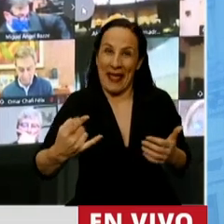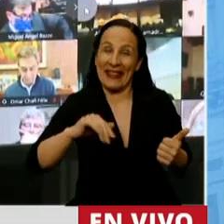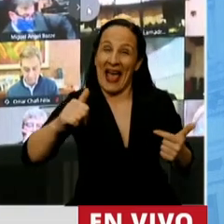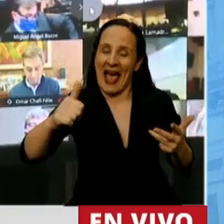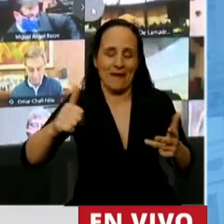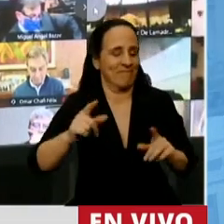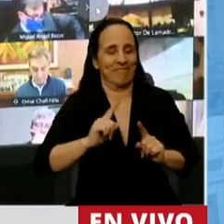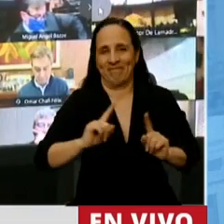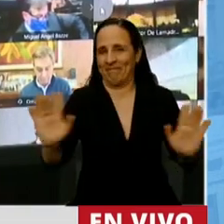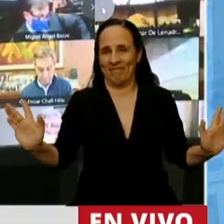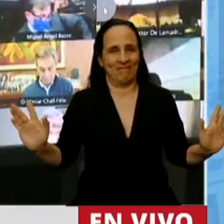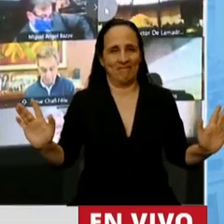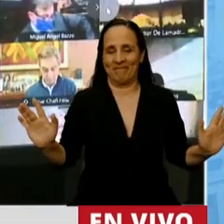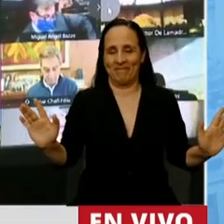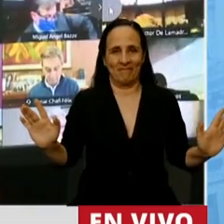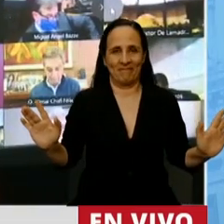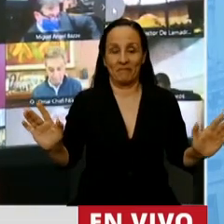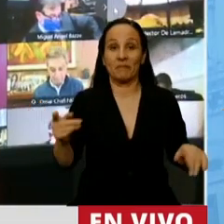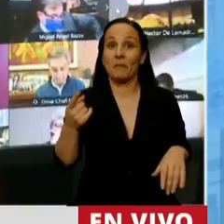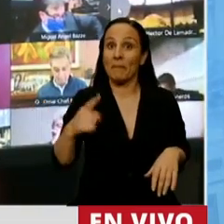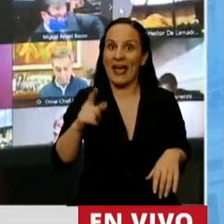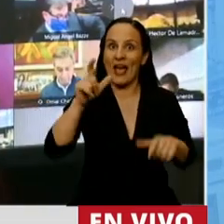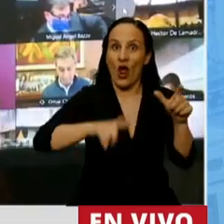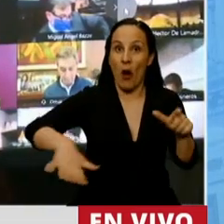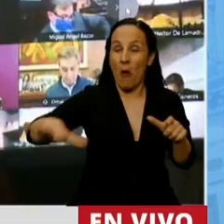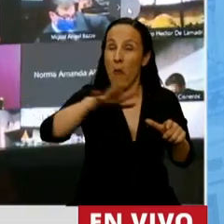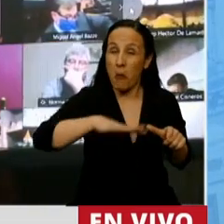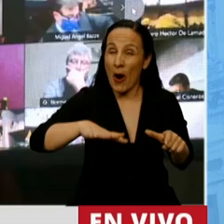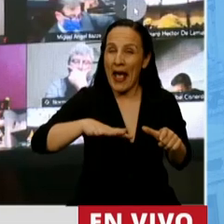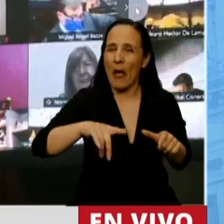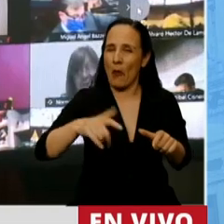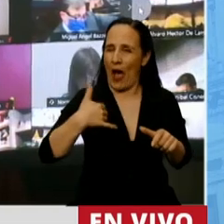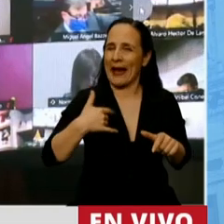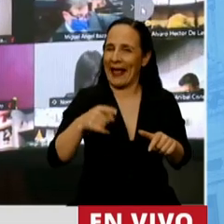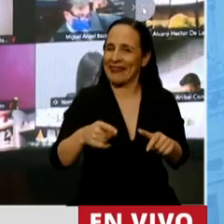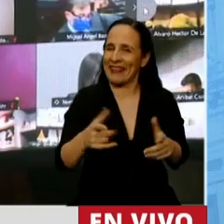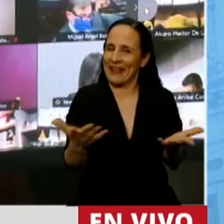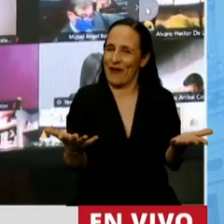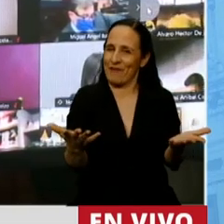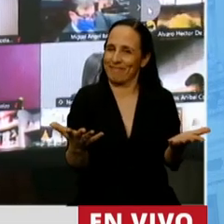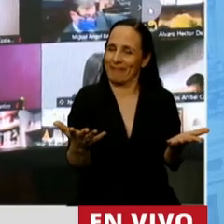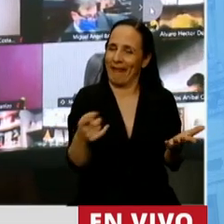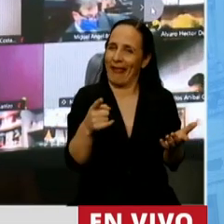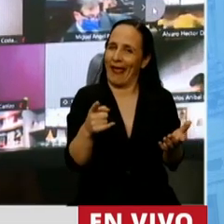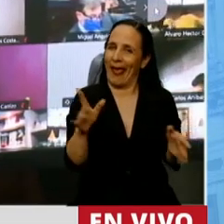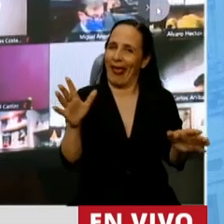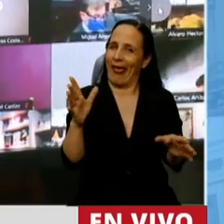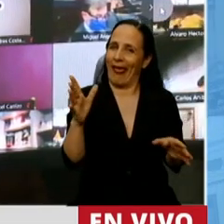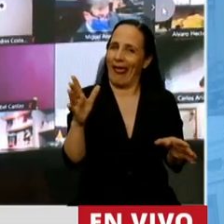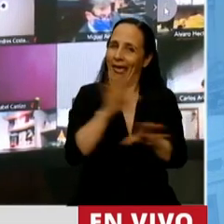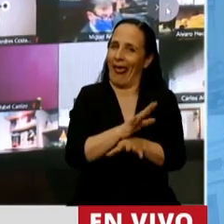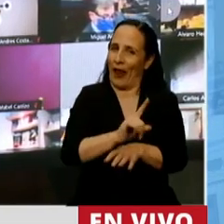ganando elecciones. Pero este pueblo maravilloso que es el pueblo argentino no se equivoca